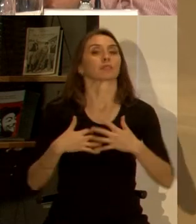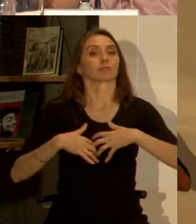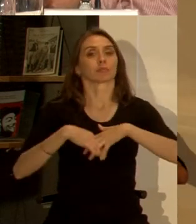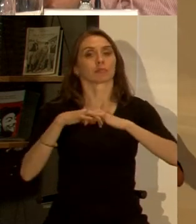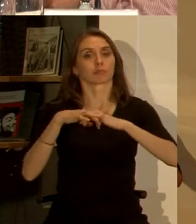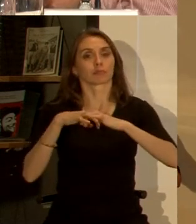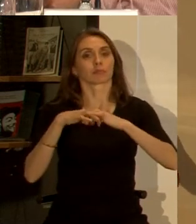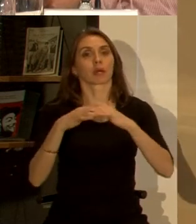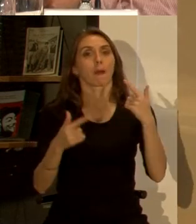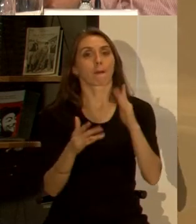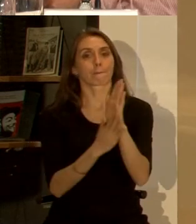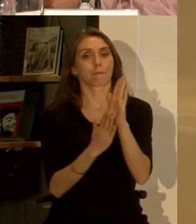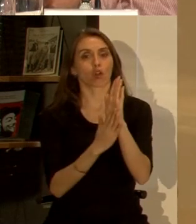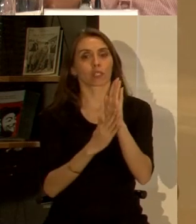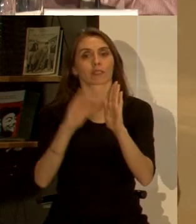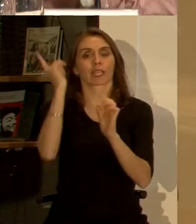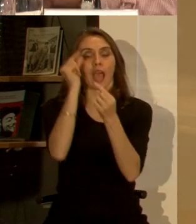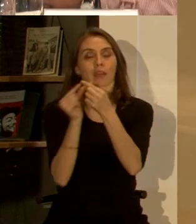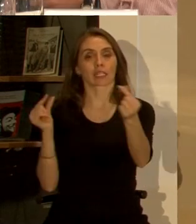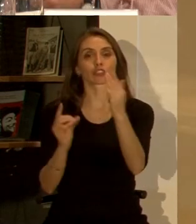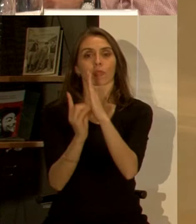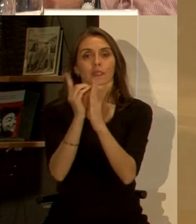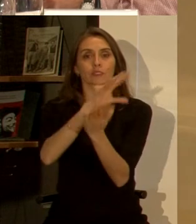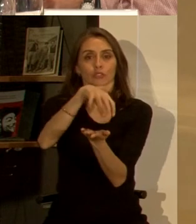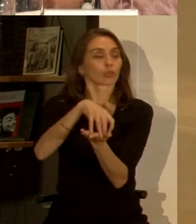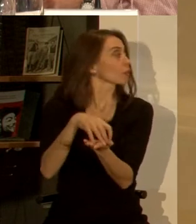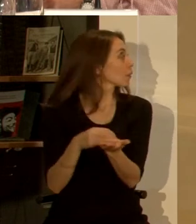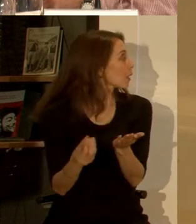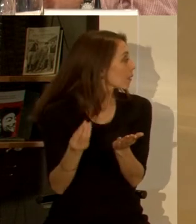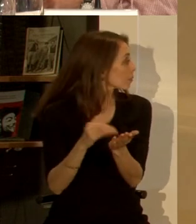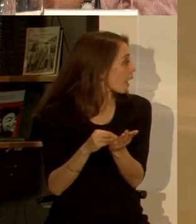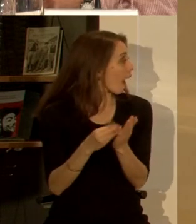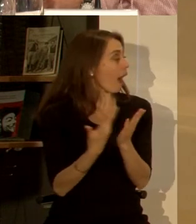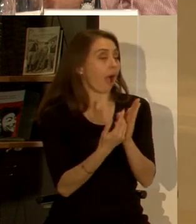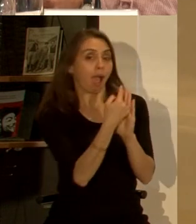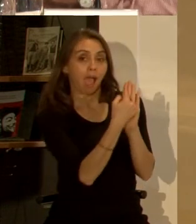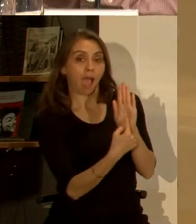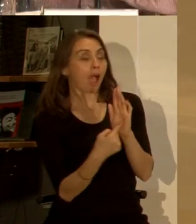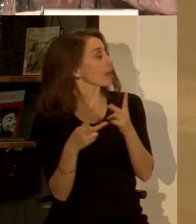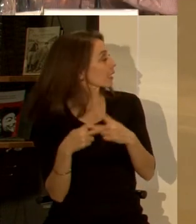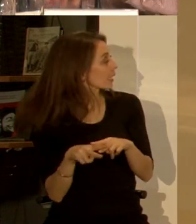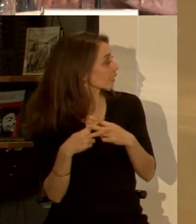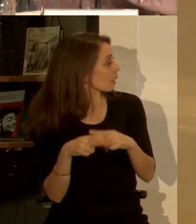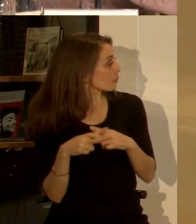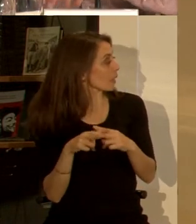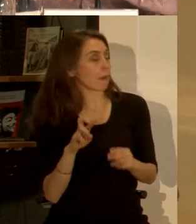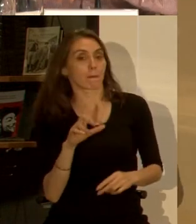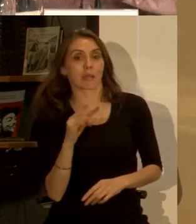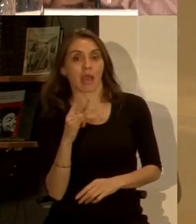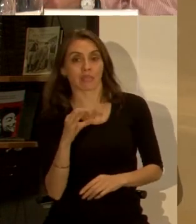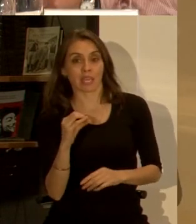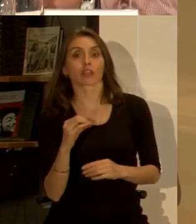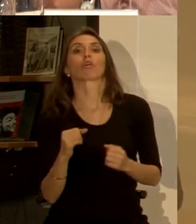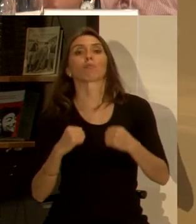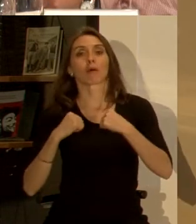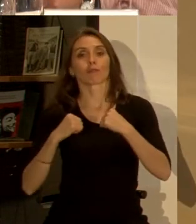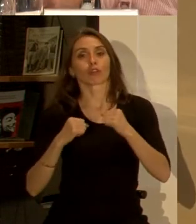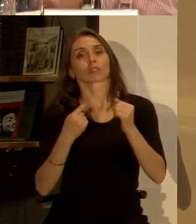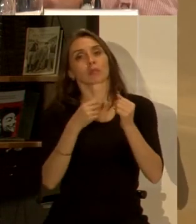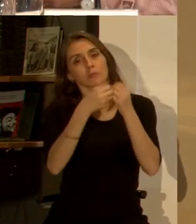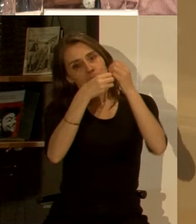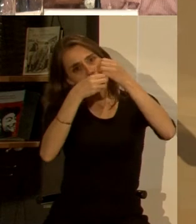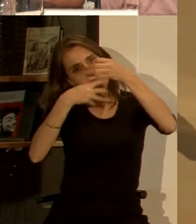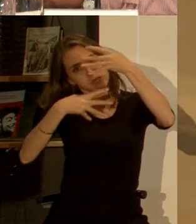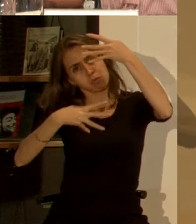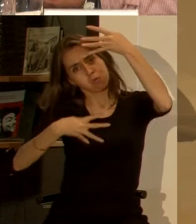herramientas de la Política Nacional de Desarrollo Urbano fortalecer las herramientas ya existentes en fin si uno empieza a desglosar ya la cantidad de cosas